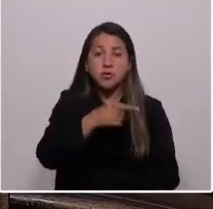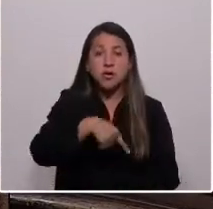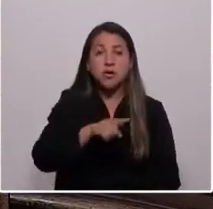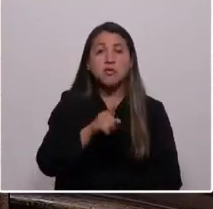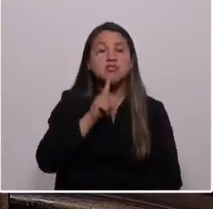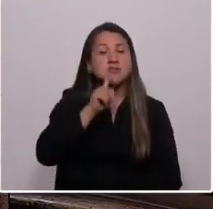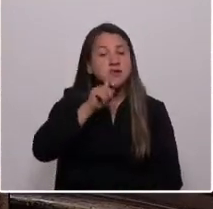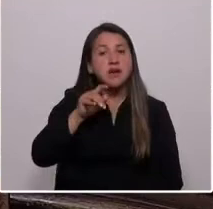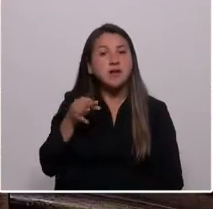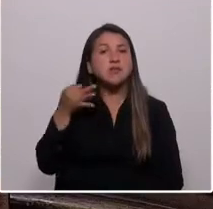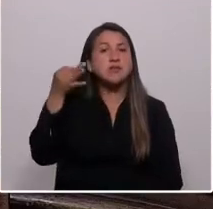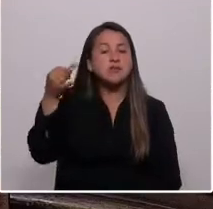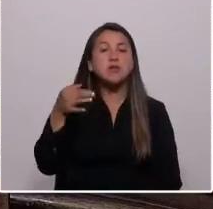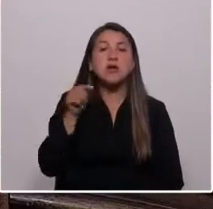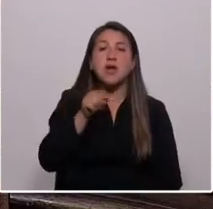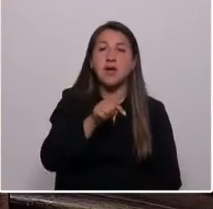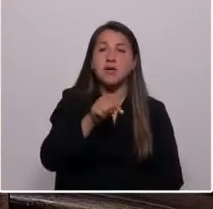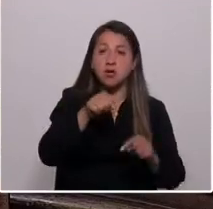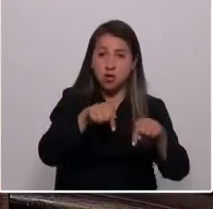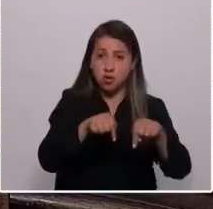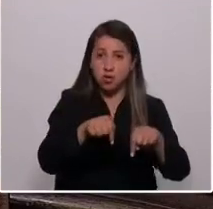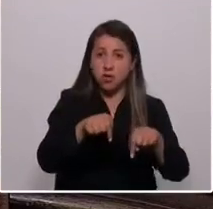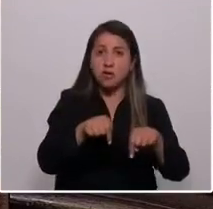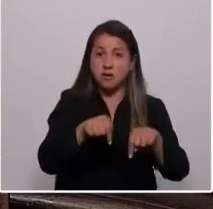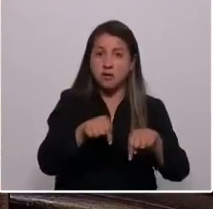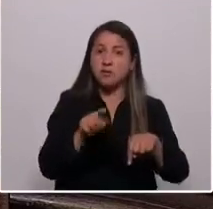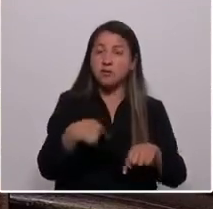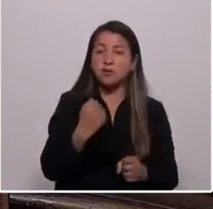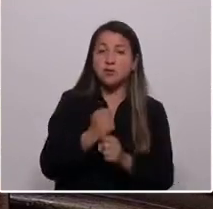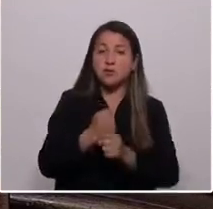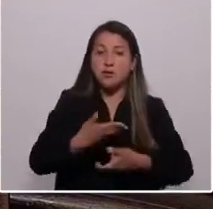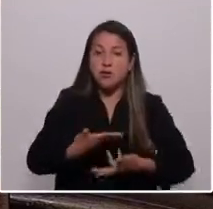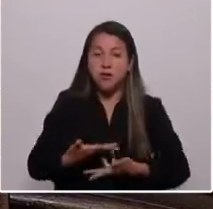futuro y que a ellos hoy día le debemos nuestro trabajo.